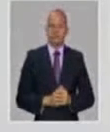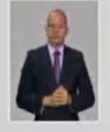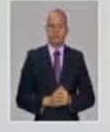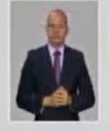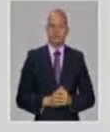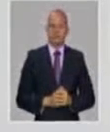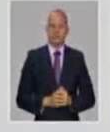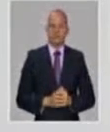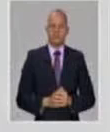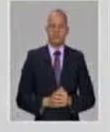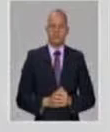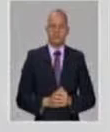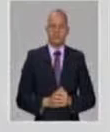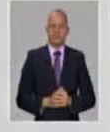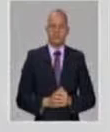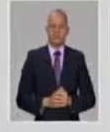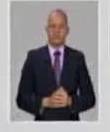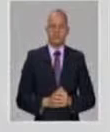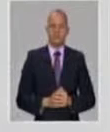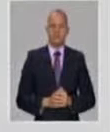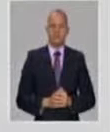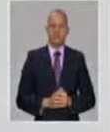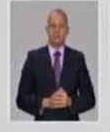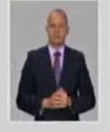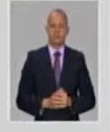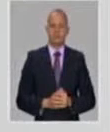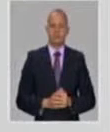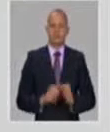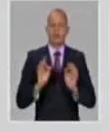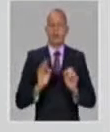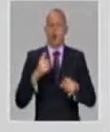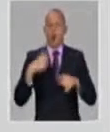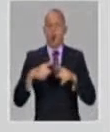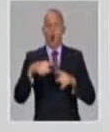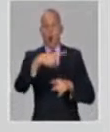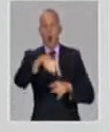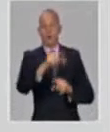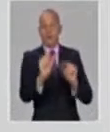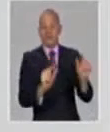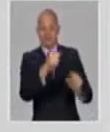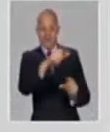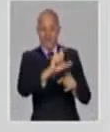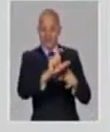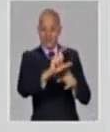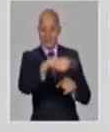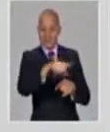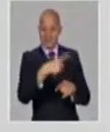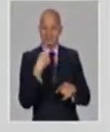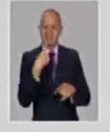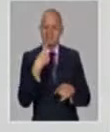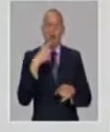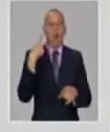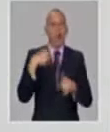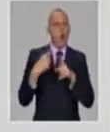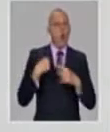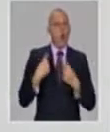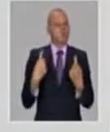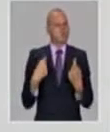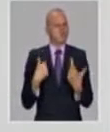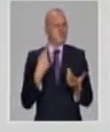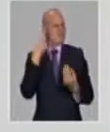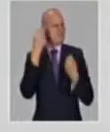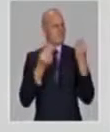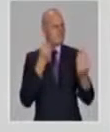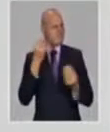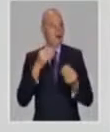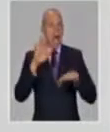explicaron con mucha fuerza que era el tema del cobro del agua subterránea, es decir, de cuando ellos utilizan el agua subterránea que